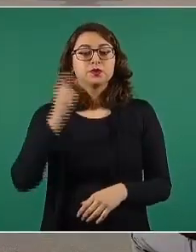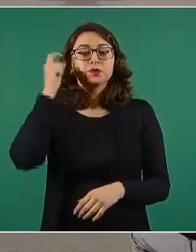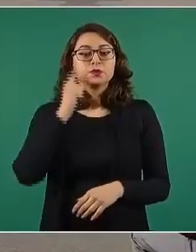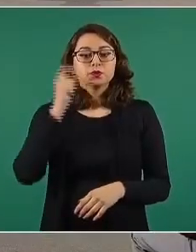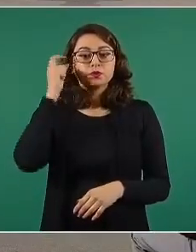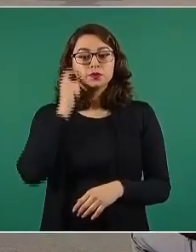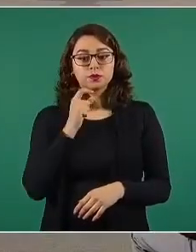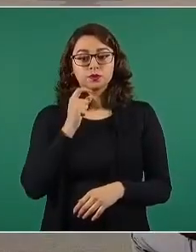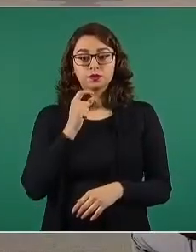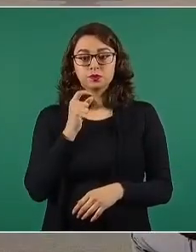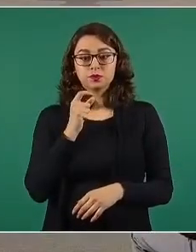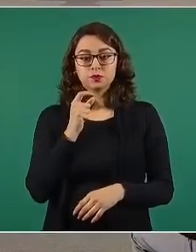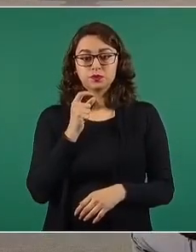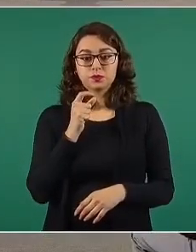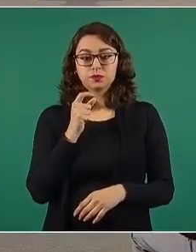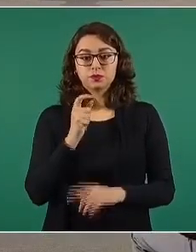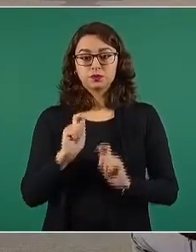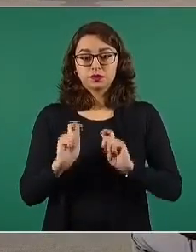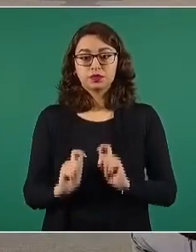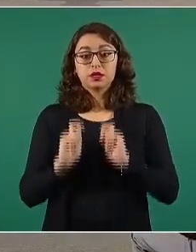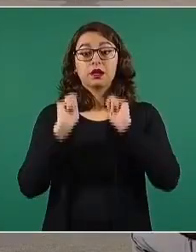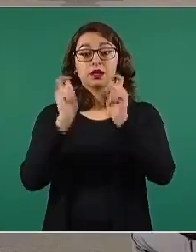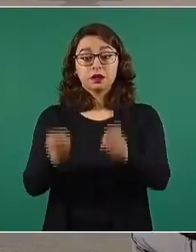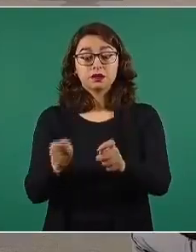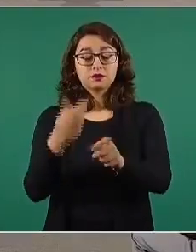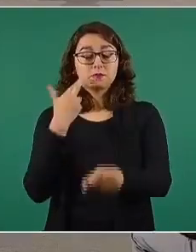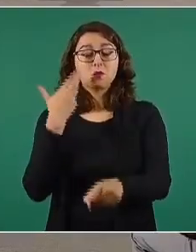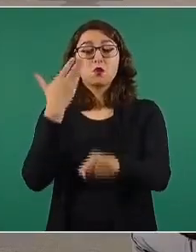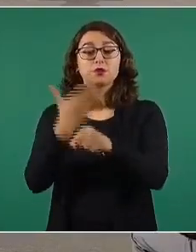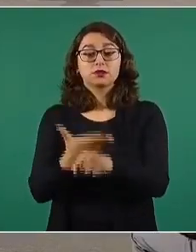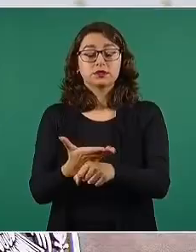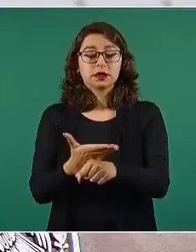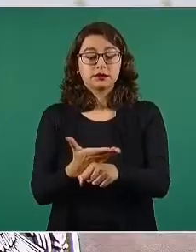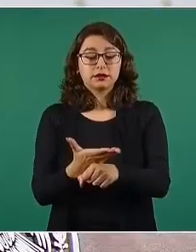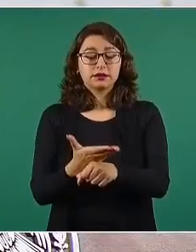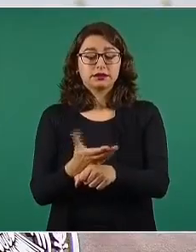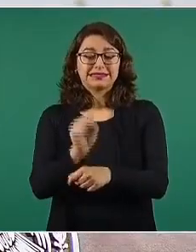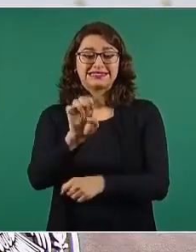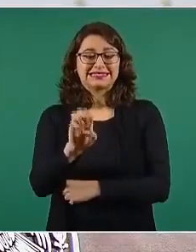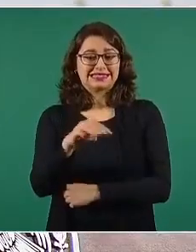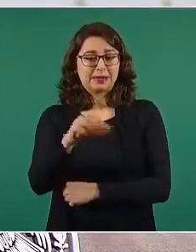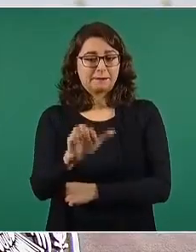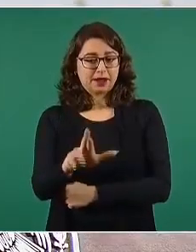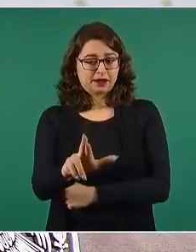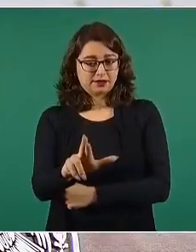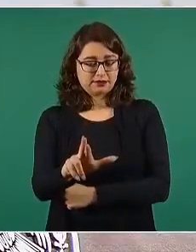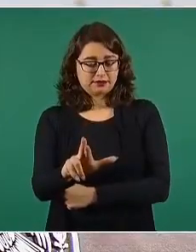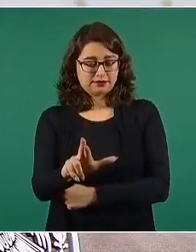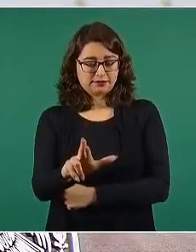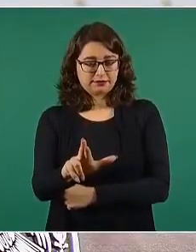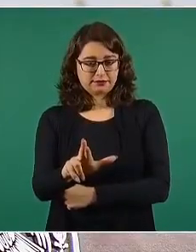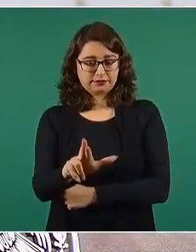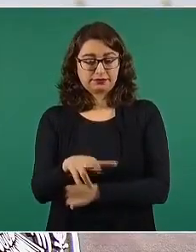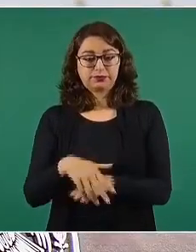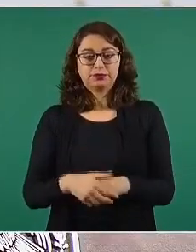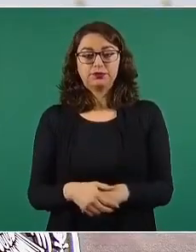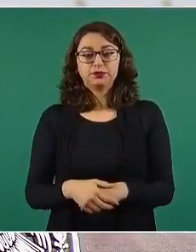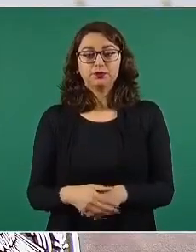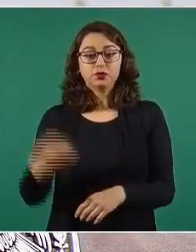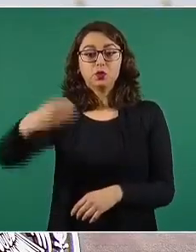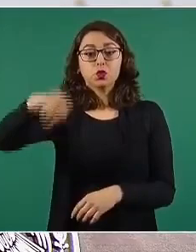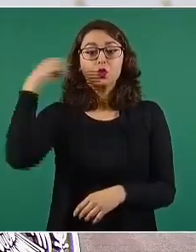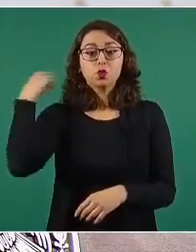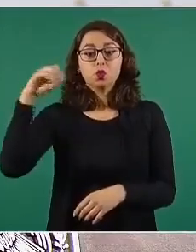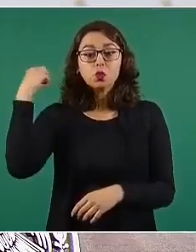Guerrero va a ser reforzado por la Secretaría de Marina de Oaxaca y